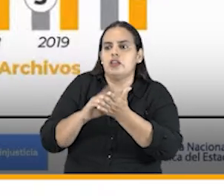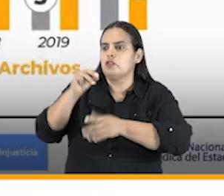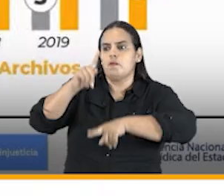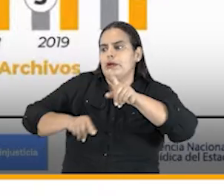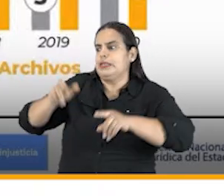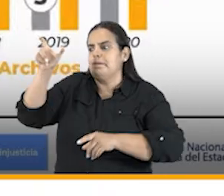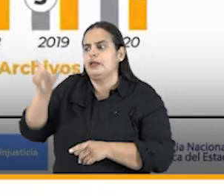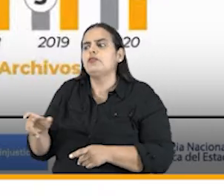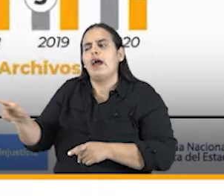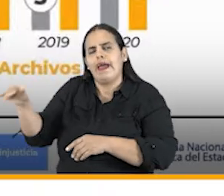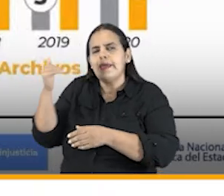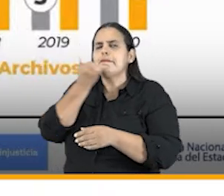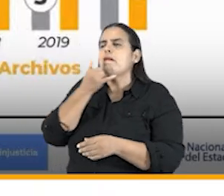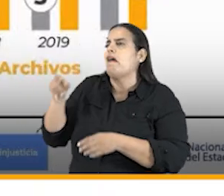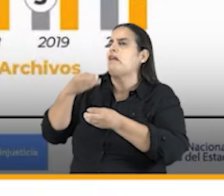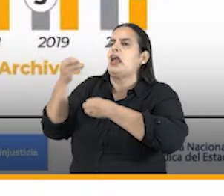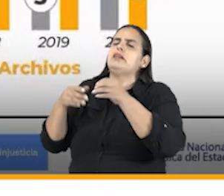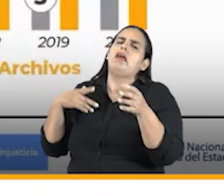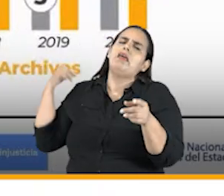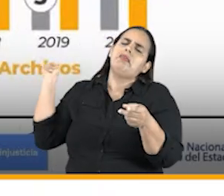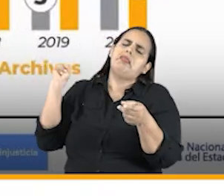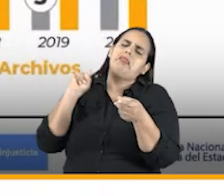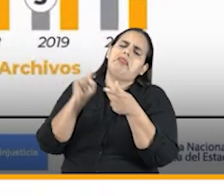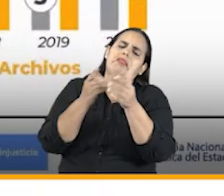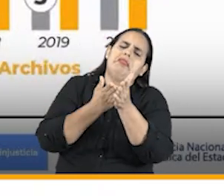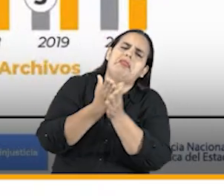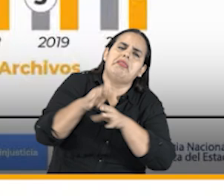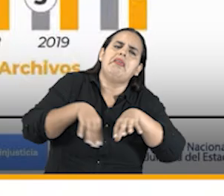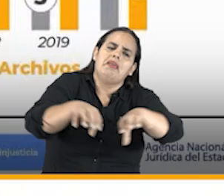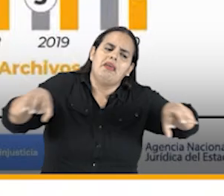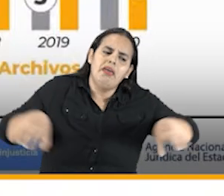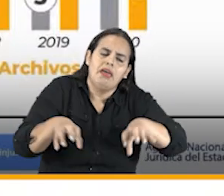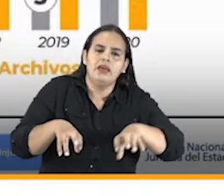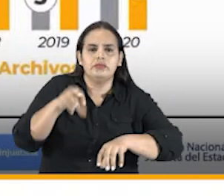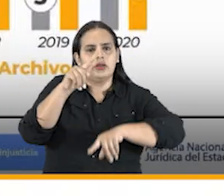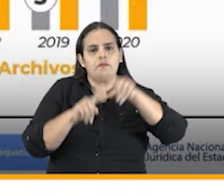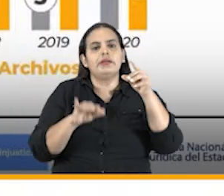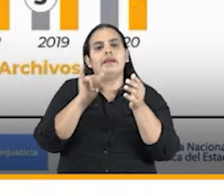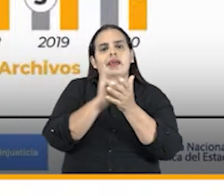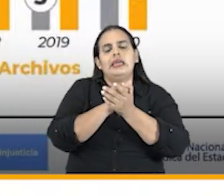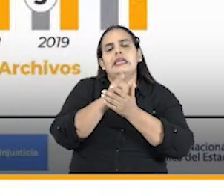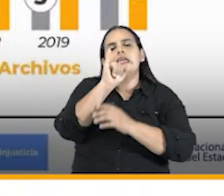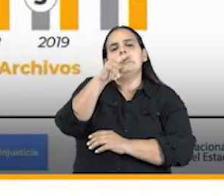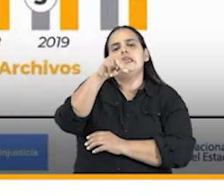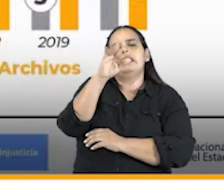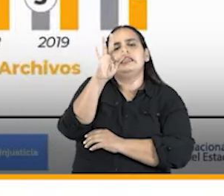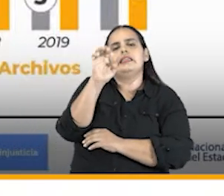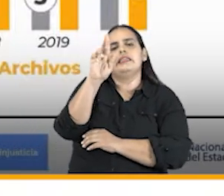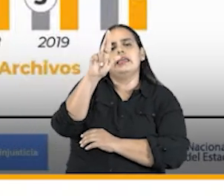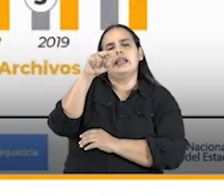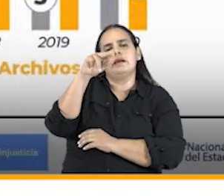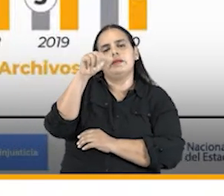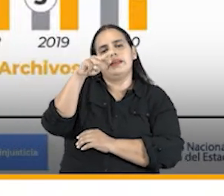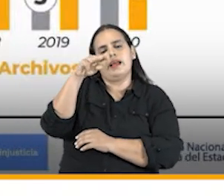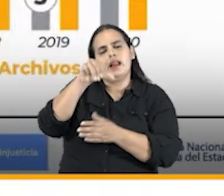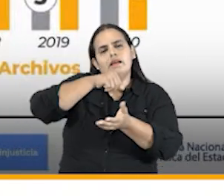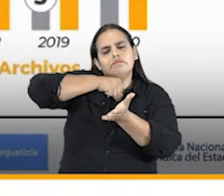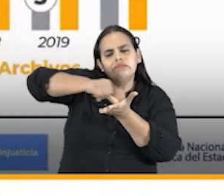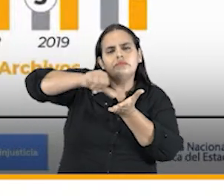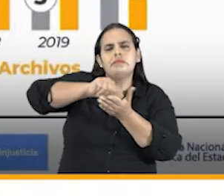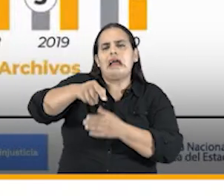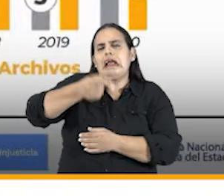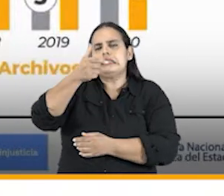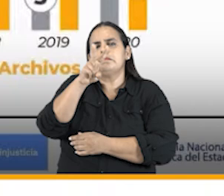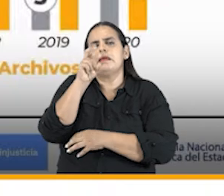a un trámite eterno como es el de la Comisión Interamericana la Comisión gasta cerca de 20 años en